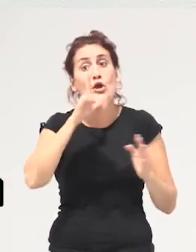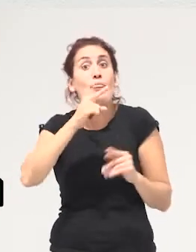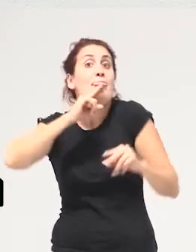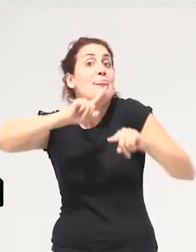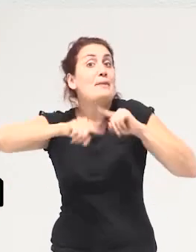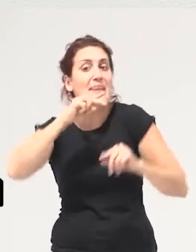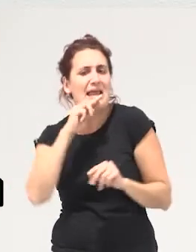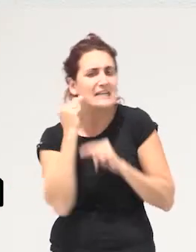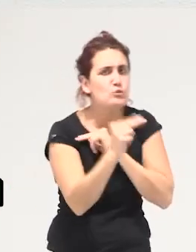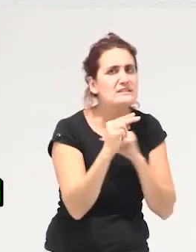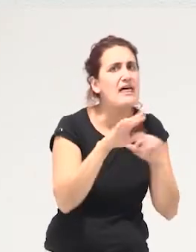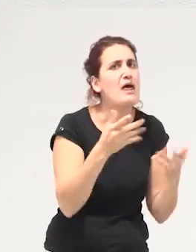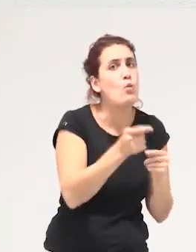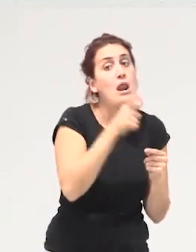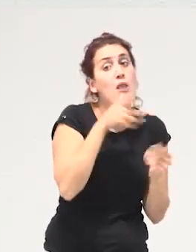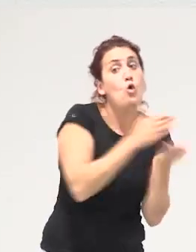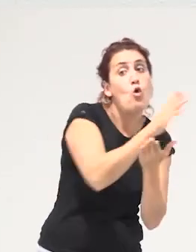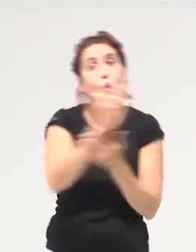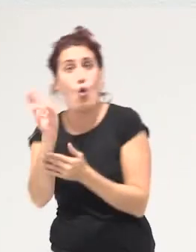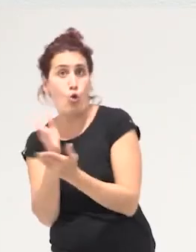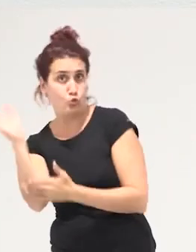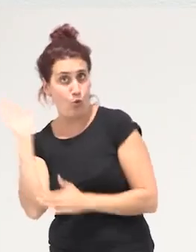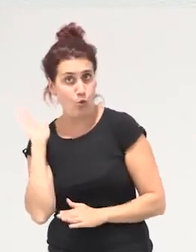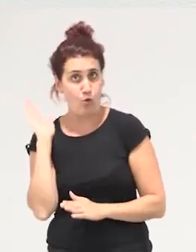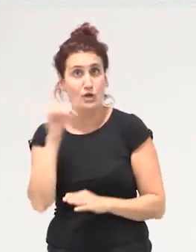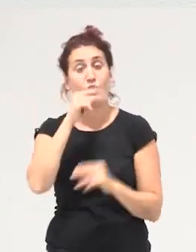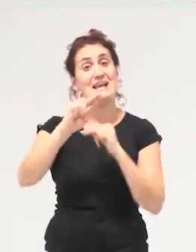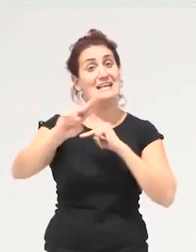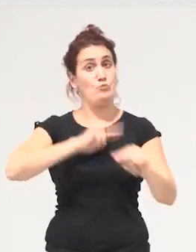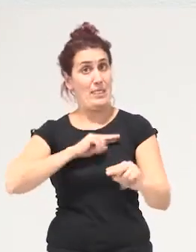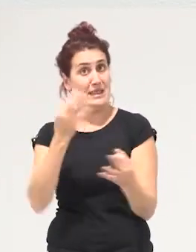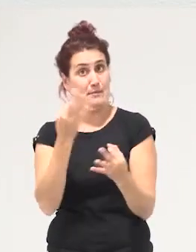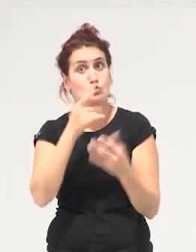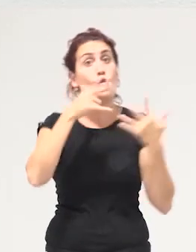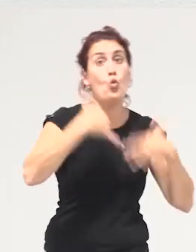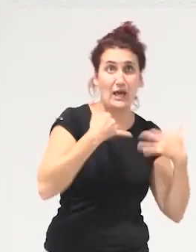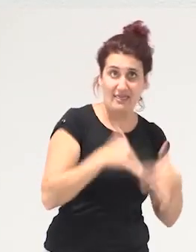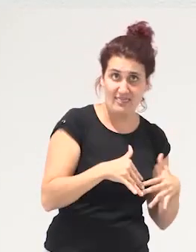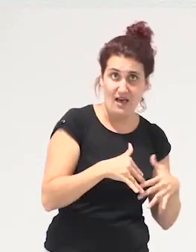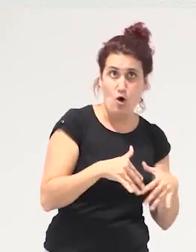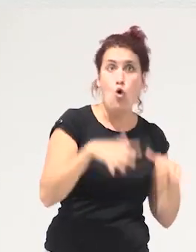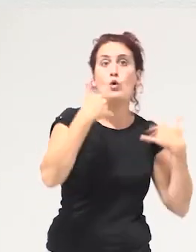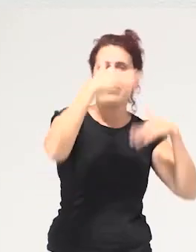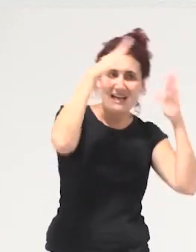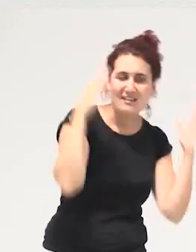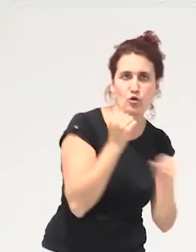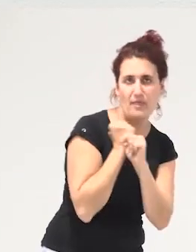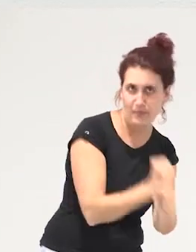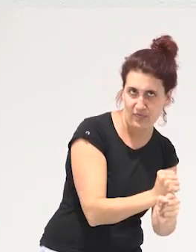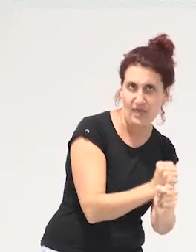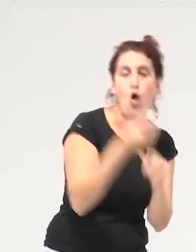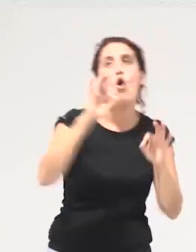a él iremos hacia un sitio o hacia otro entonces lo que tenemos es que responder a la urgencia o a la urgencia de la atención a la dependencia o a la